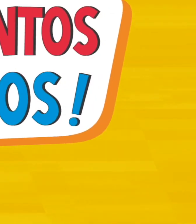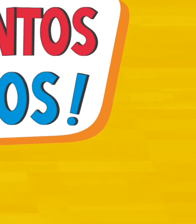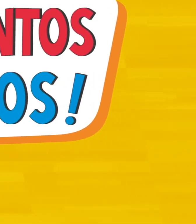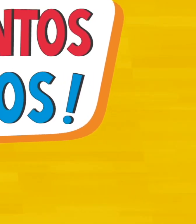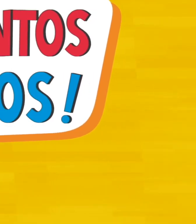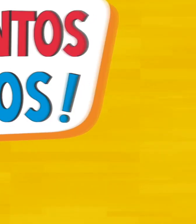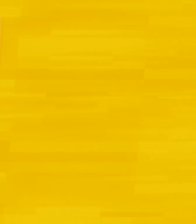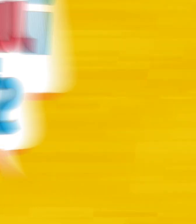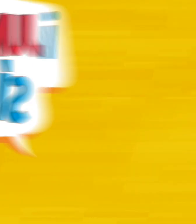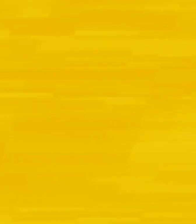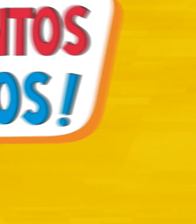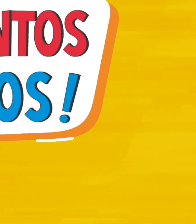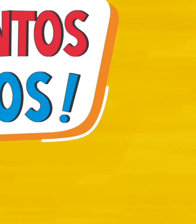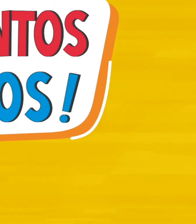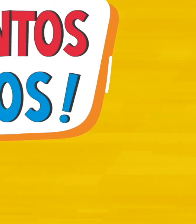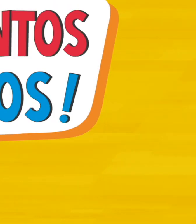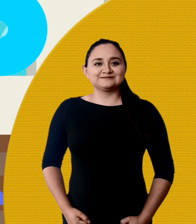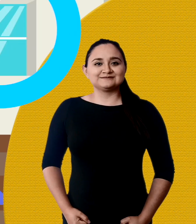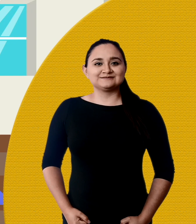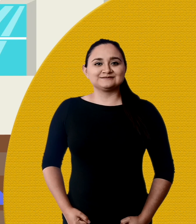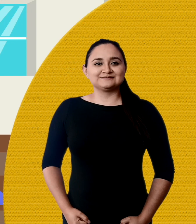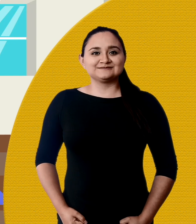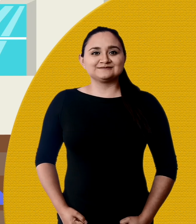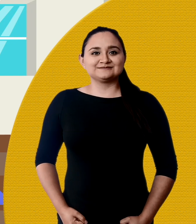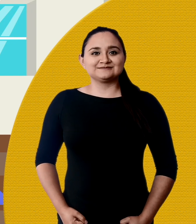¡Juntas y Juntos! ¡Sí Podemos!